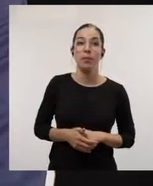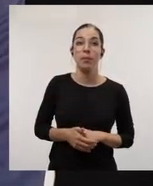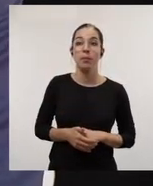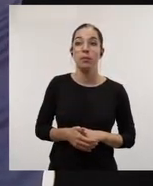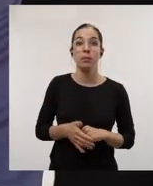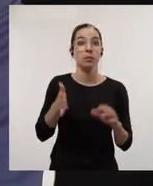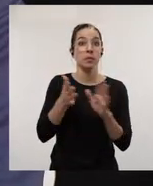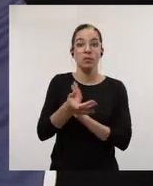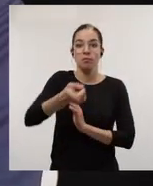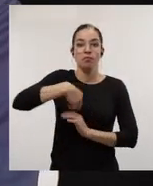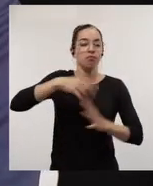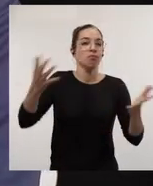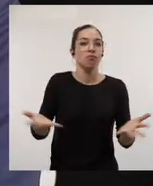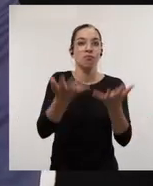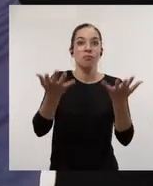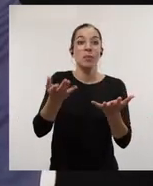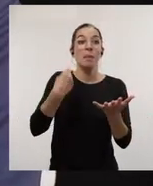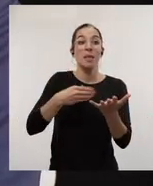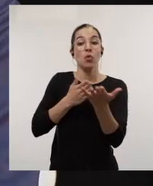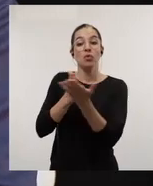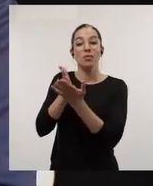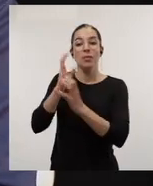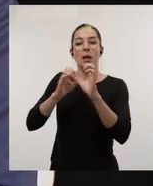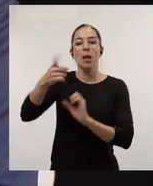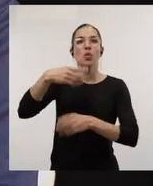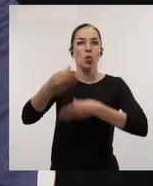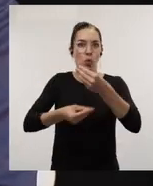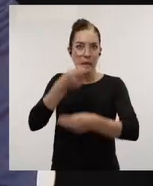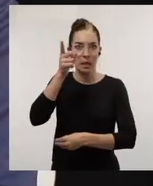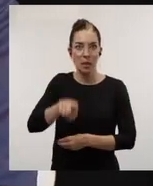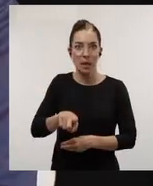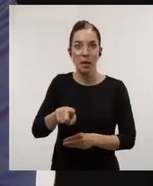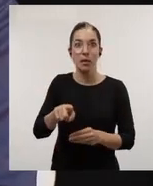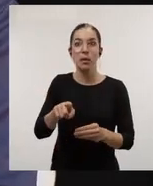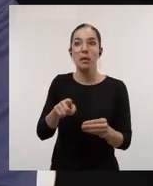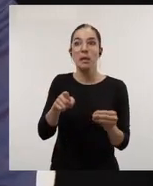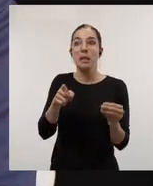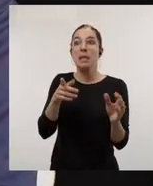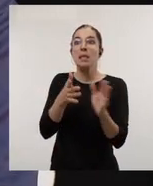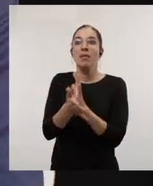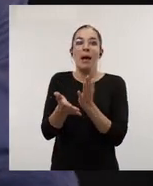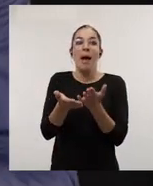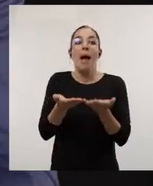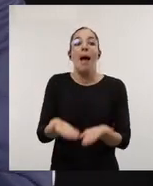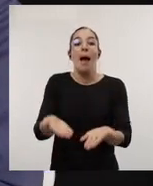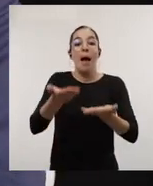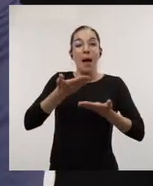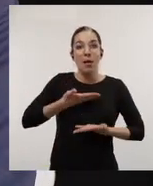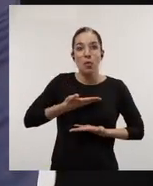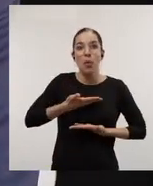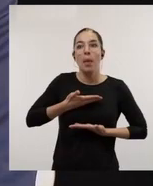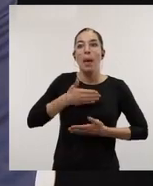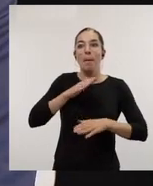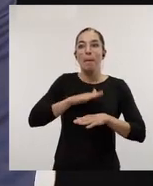pues animamos vivamente a que los utilicen y a que de alguna forma nos contribuyan a